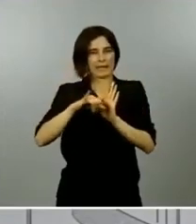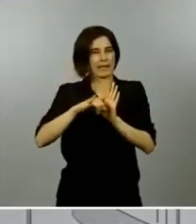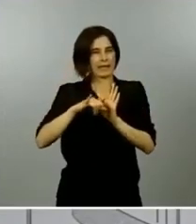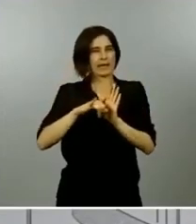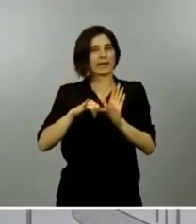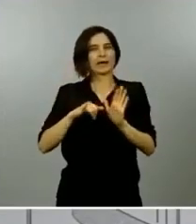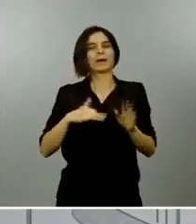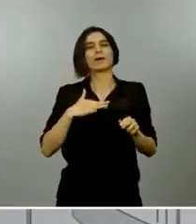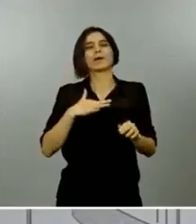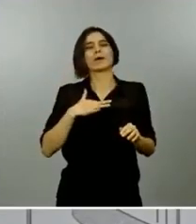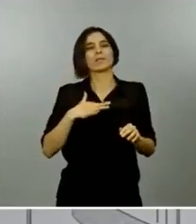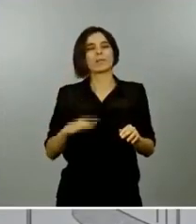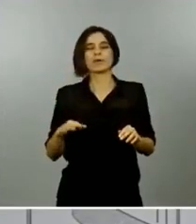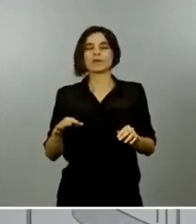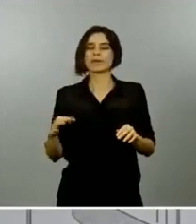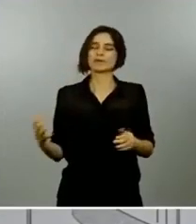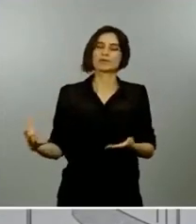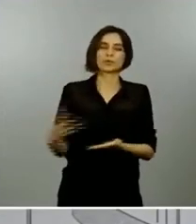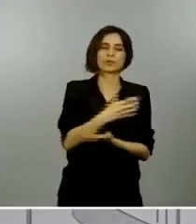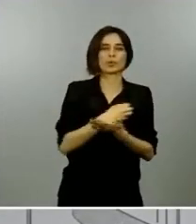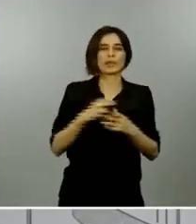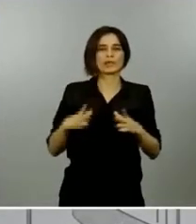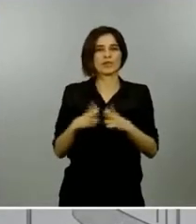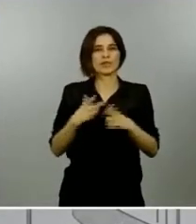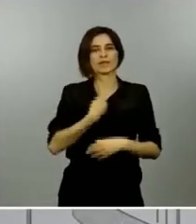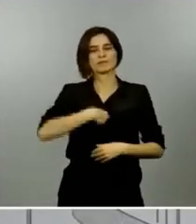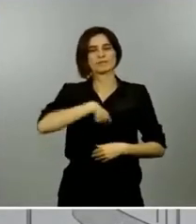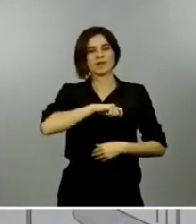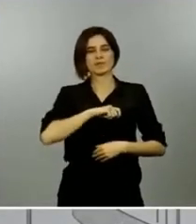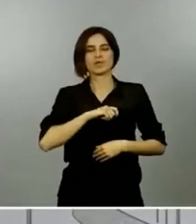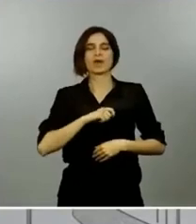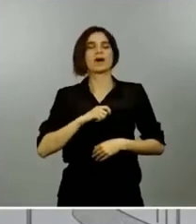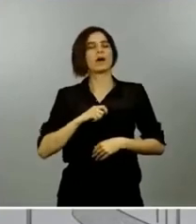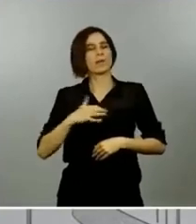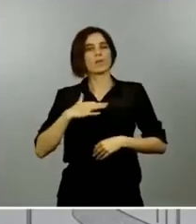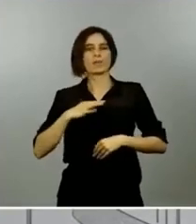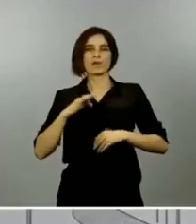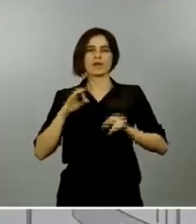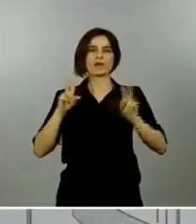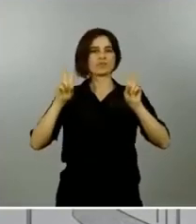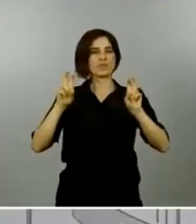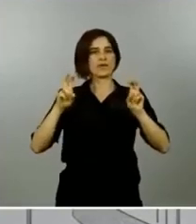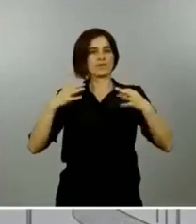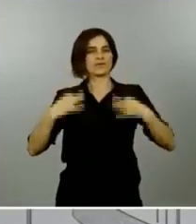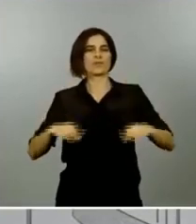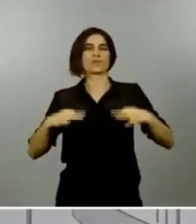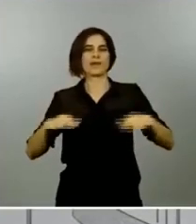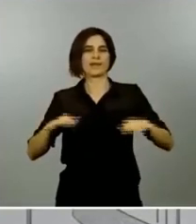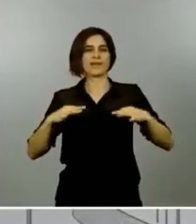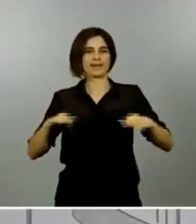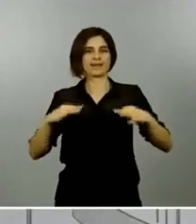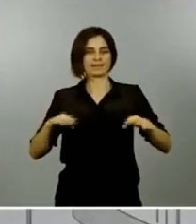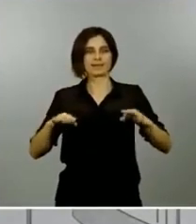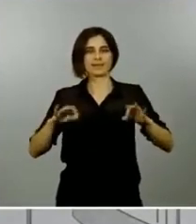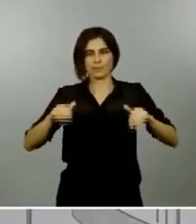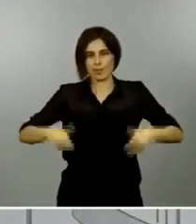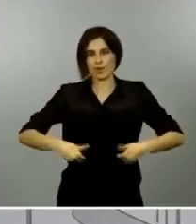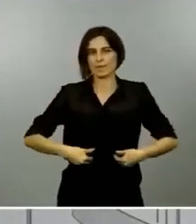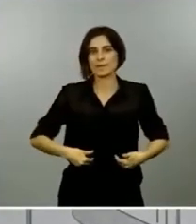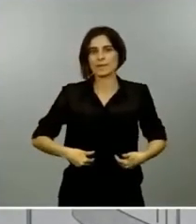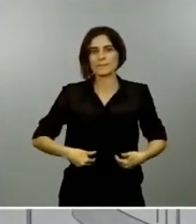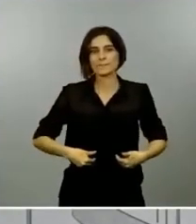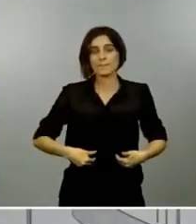todo el conjunto de la ciudadanía española esa nueva normalidad en un escenario en el que efectivamente hasta que no tengamos ese